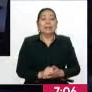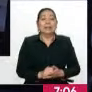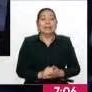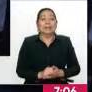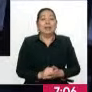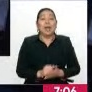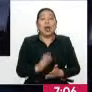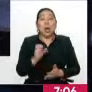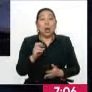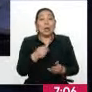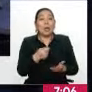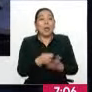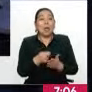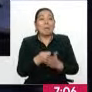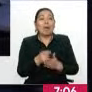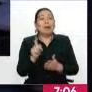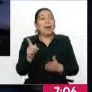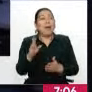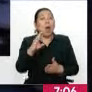Corpac asume el costo,